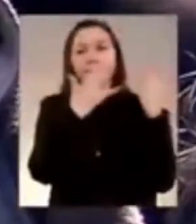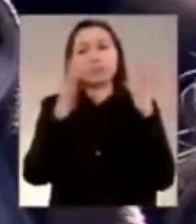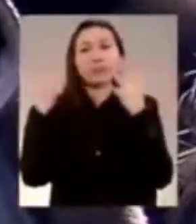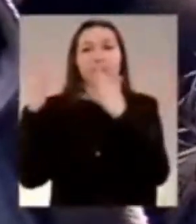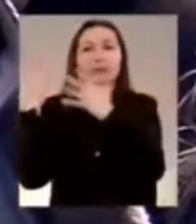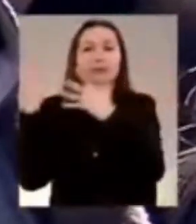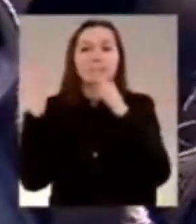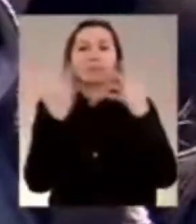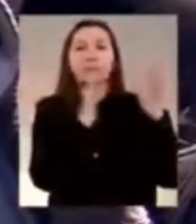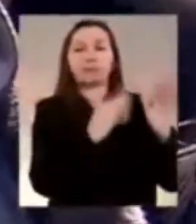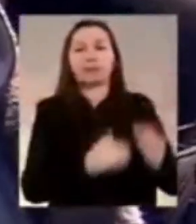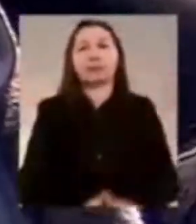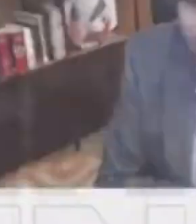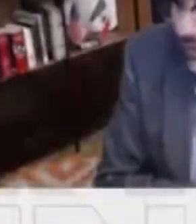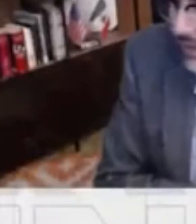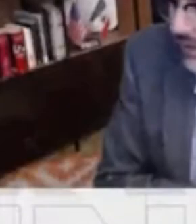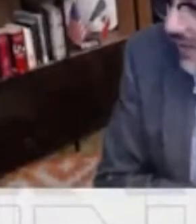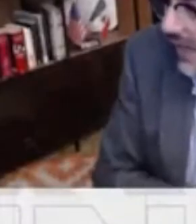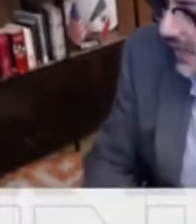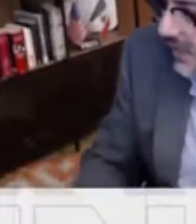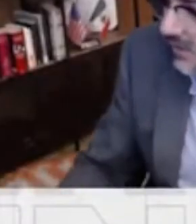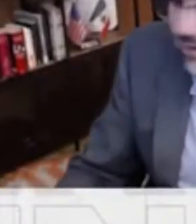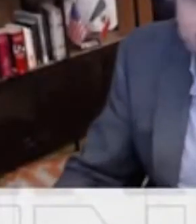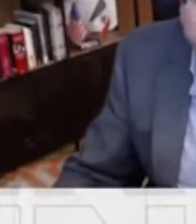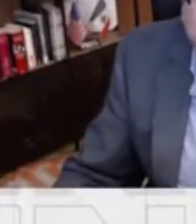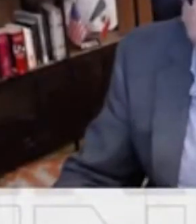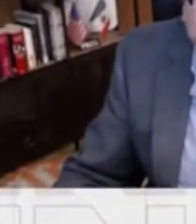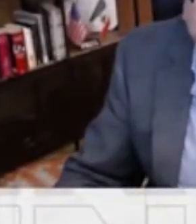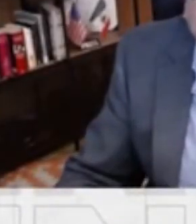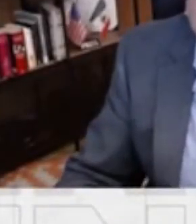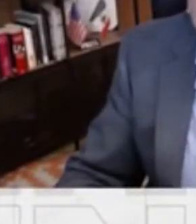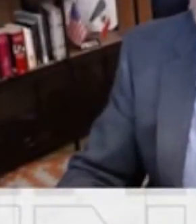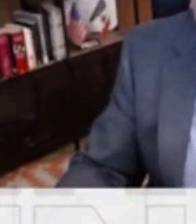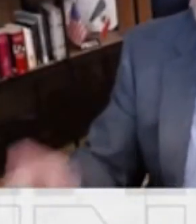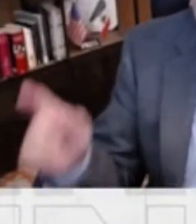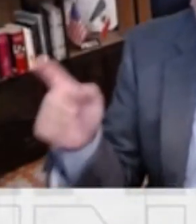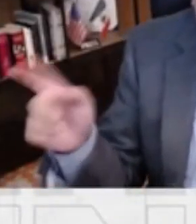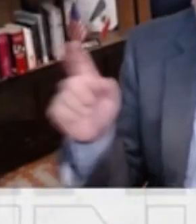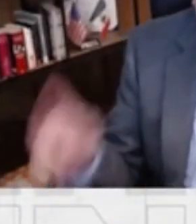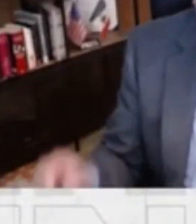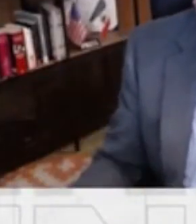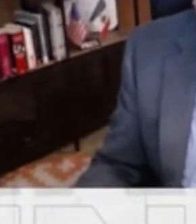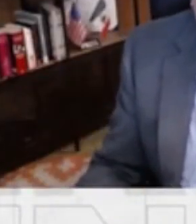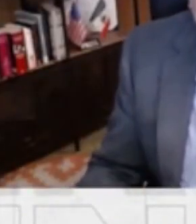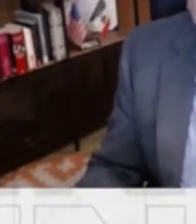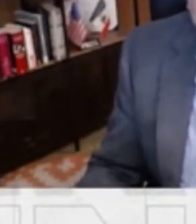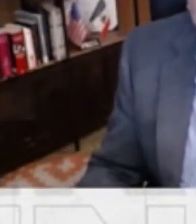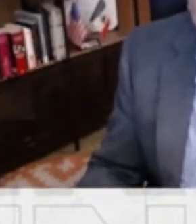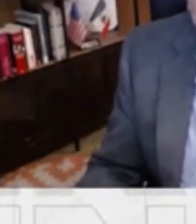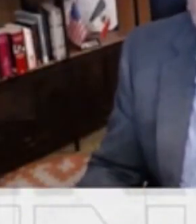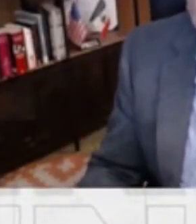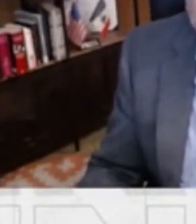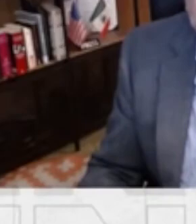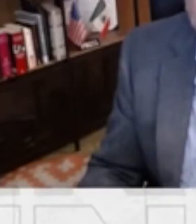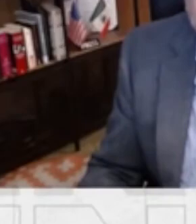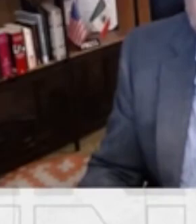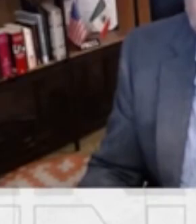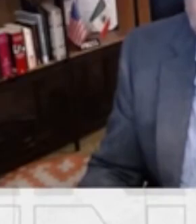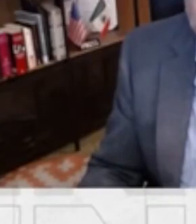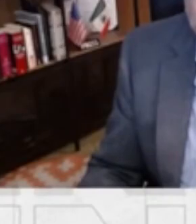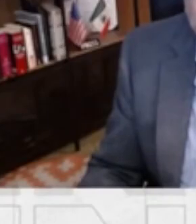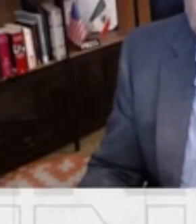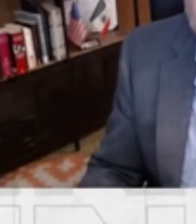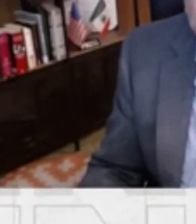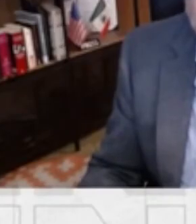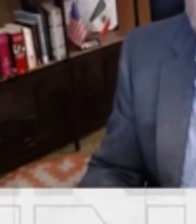a doble caja pero estábamos viendo también en los chats de la transmisión oficial del gobierno